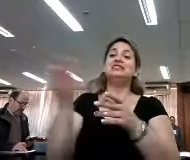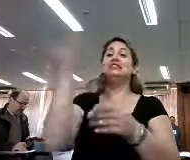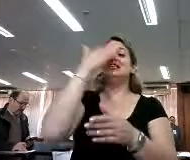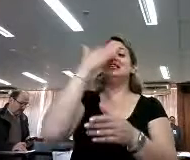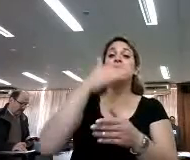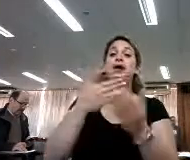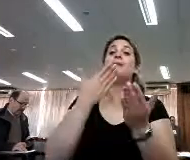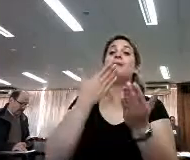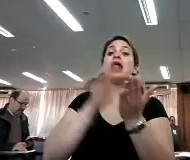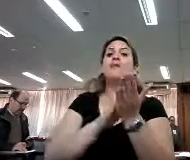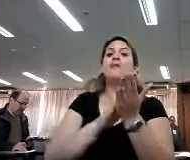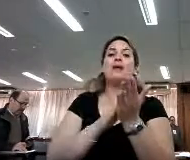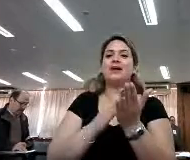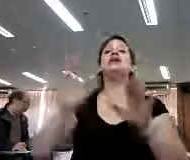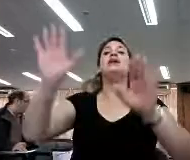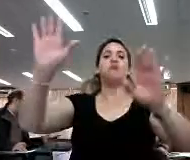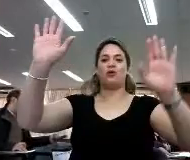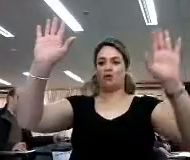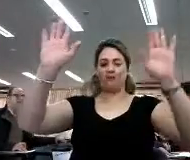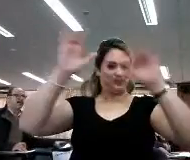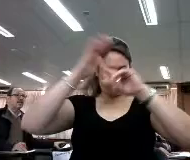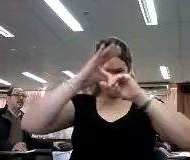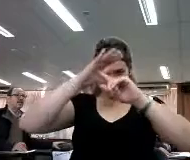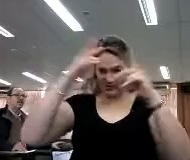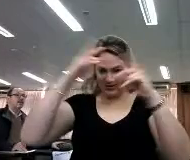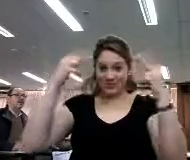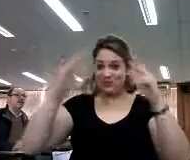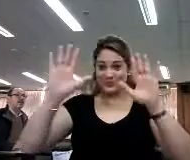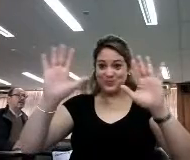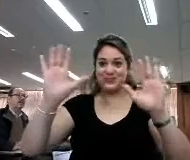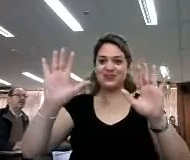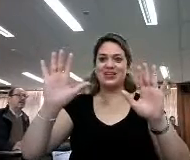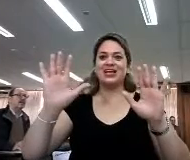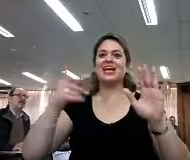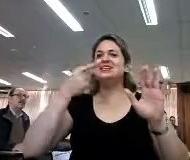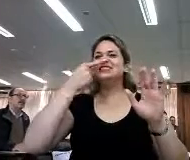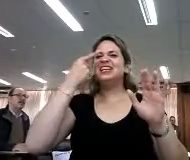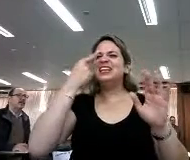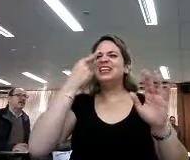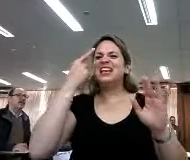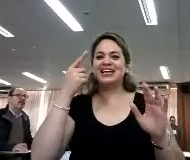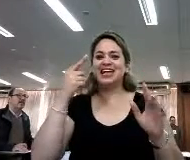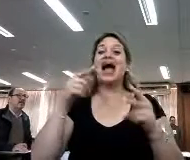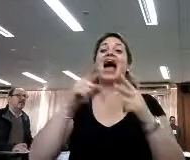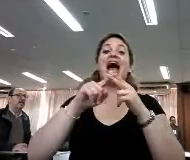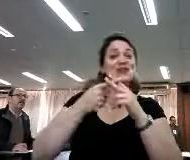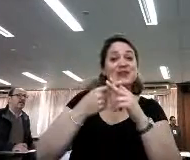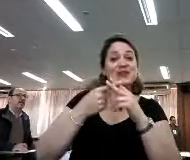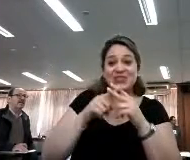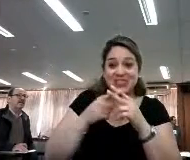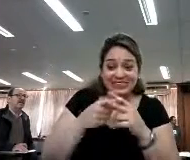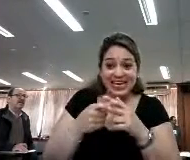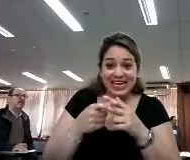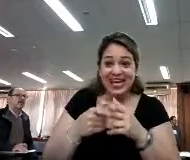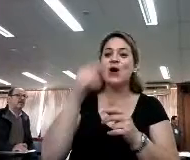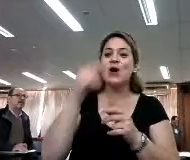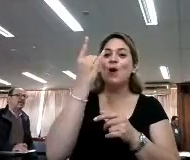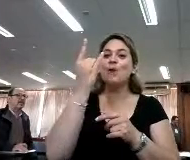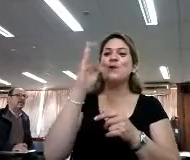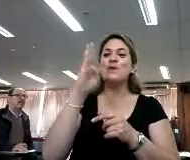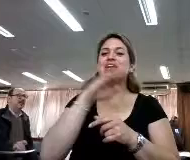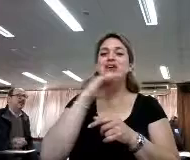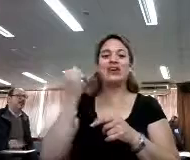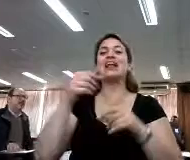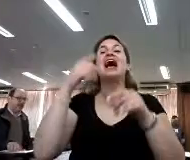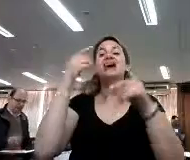bueno bueno a ver a ver para para los que estén interesados hay un taller de VJ primero que nada les